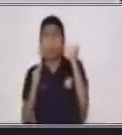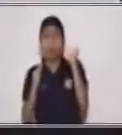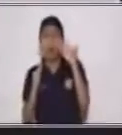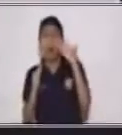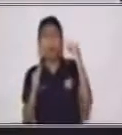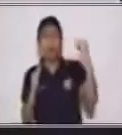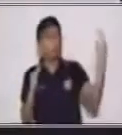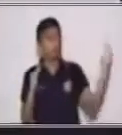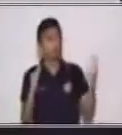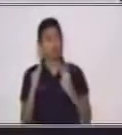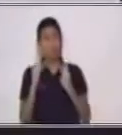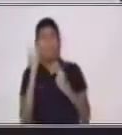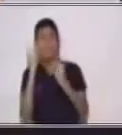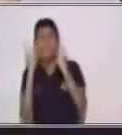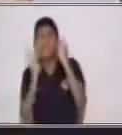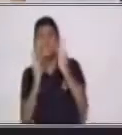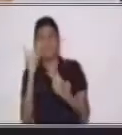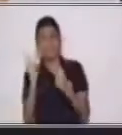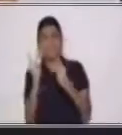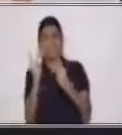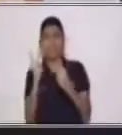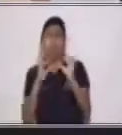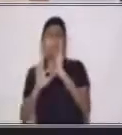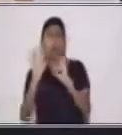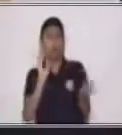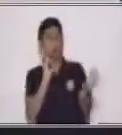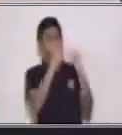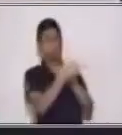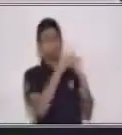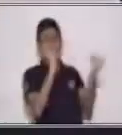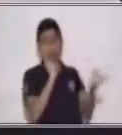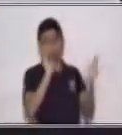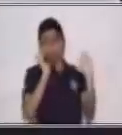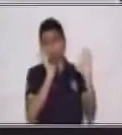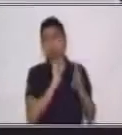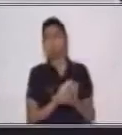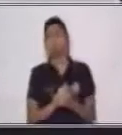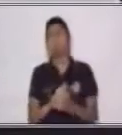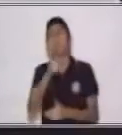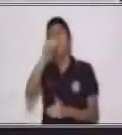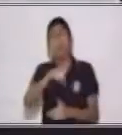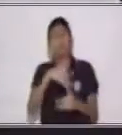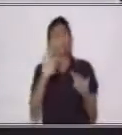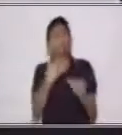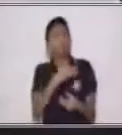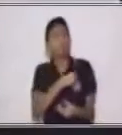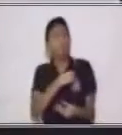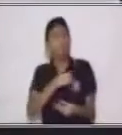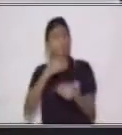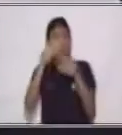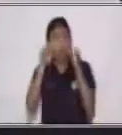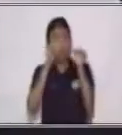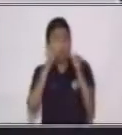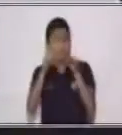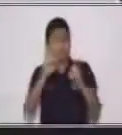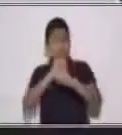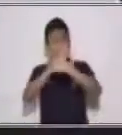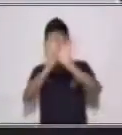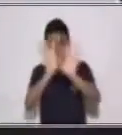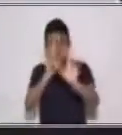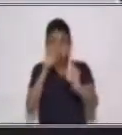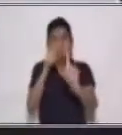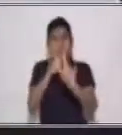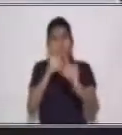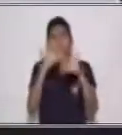Bueno, quiero contarte que hoy tengo preparada una historia para ti.